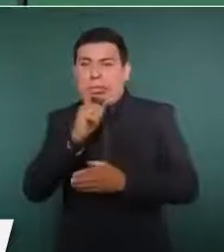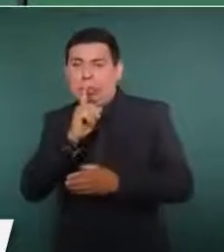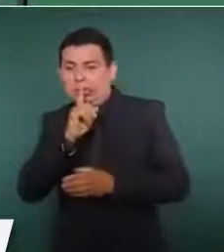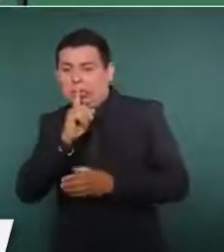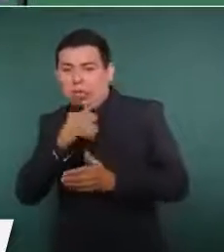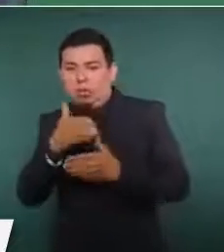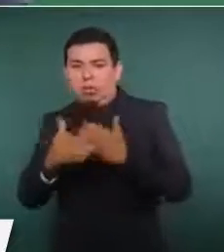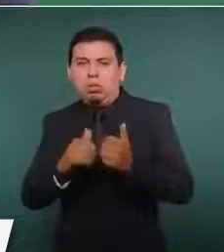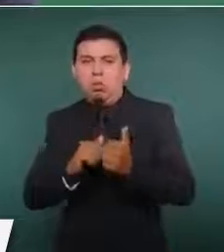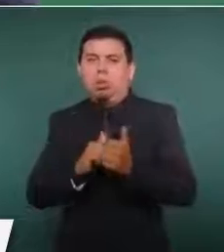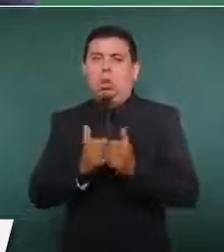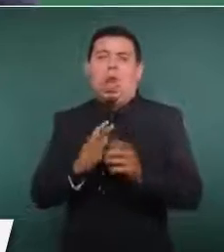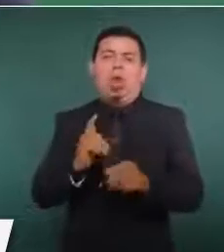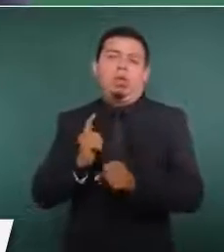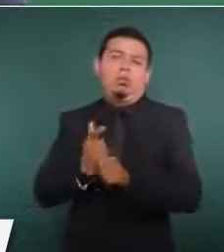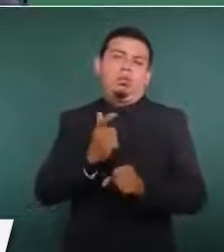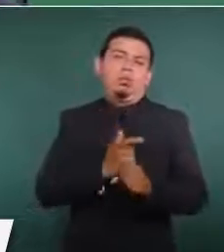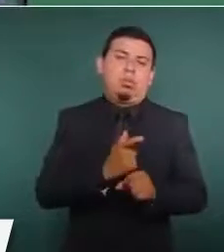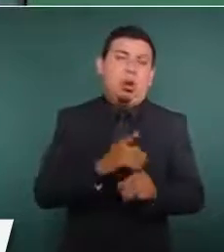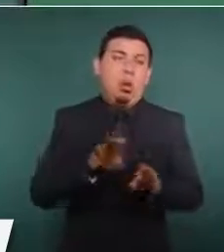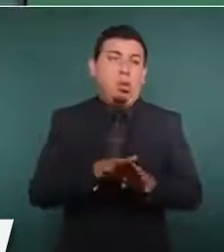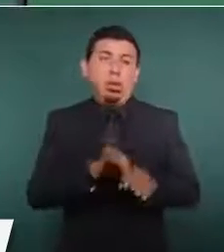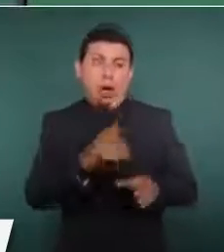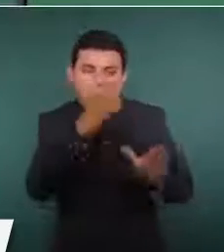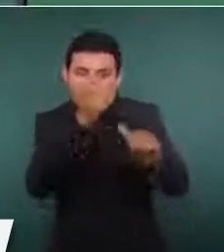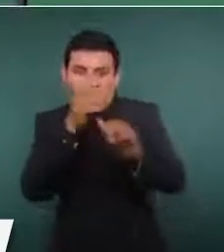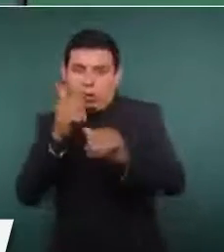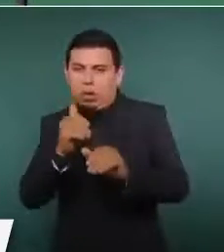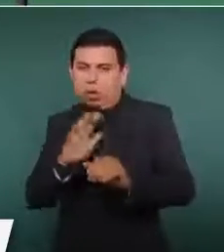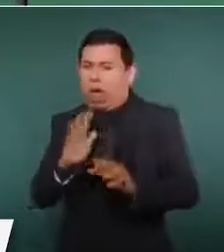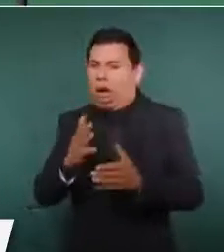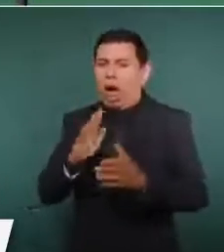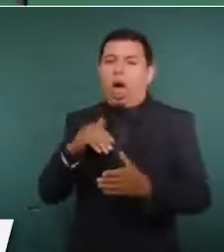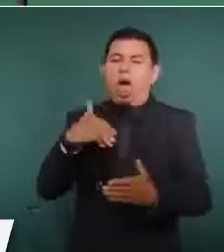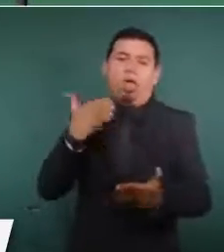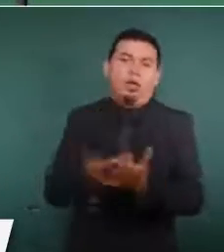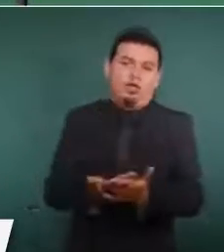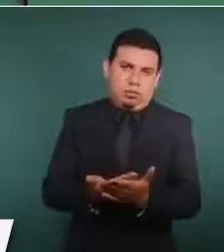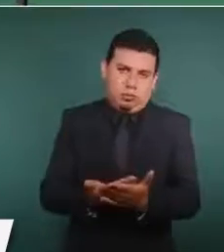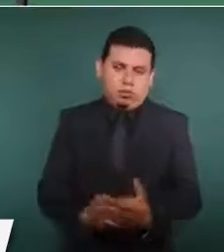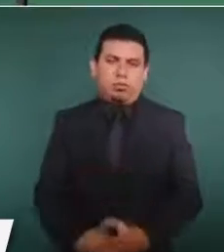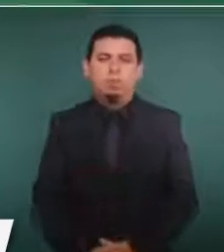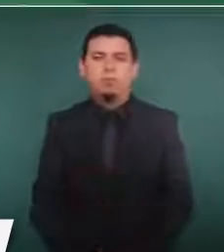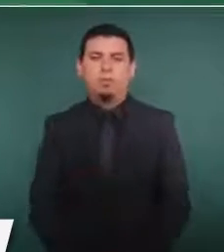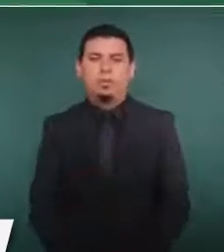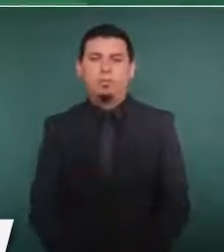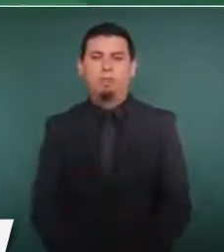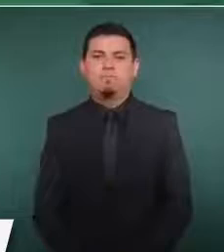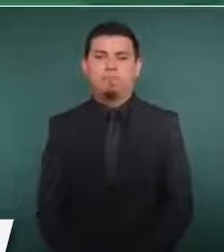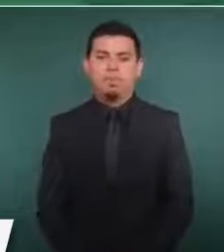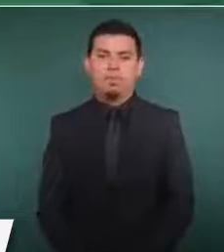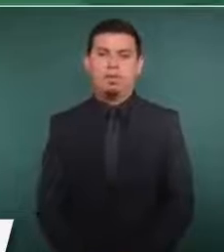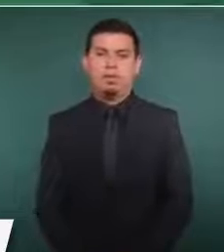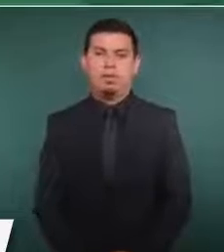Una serie de Netflix sería